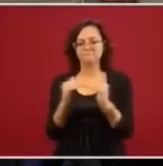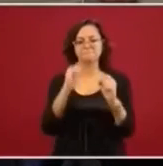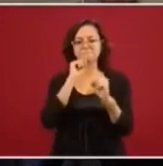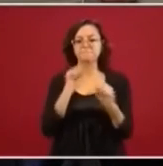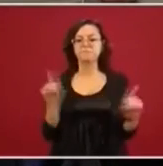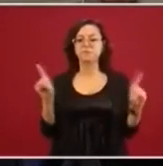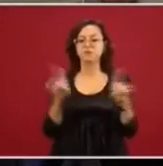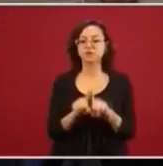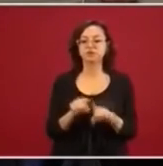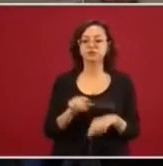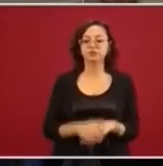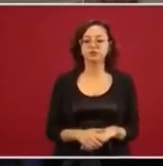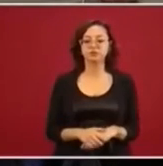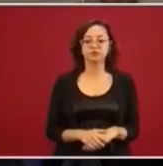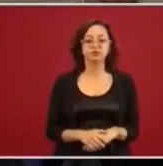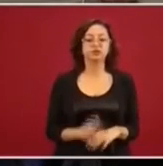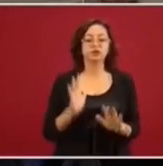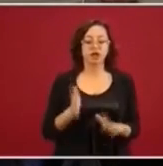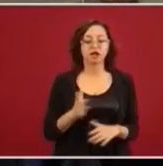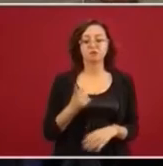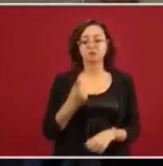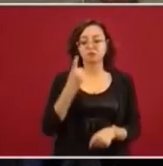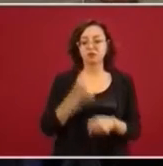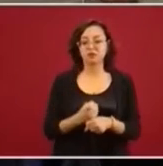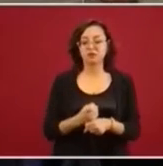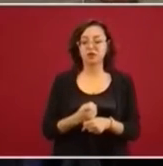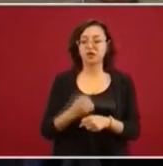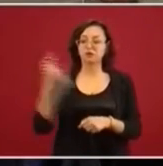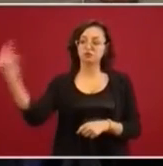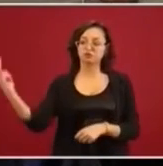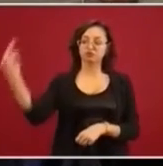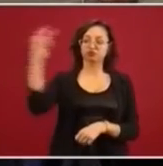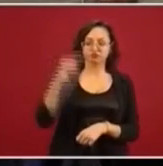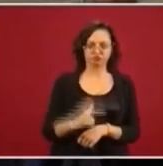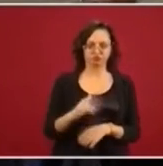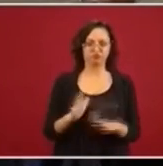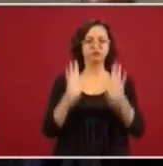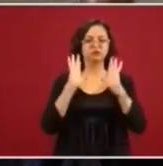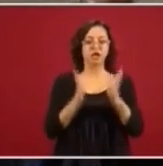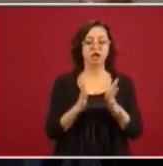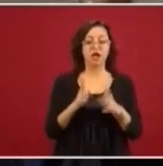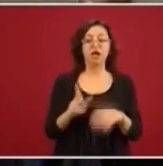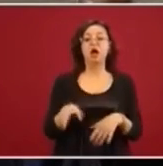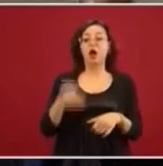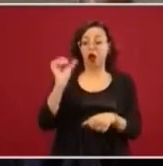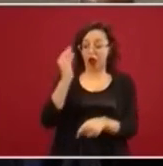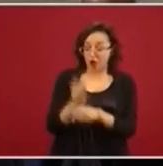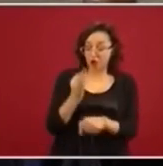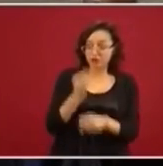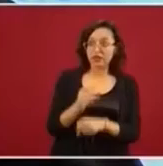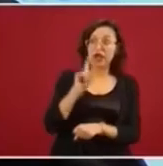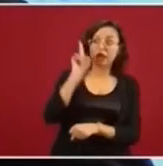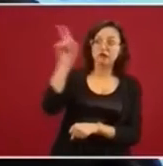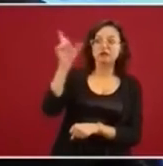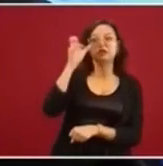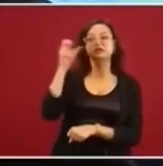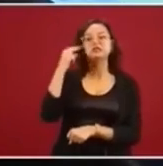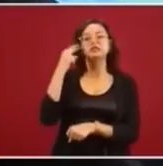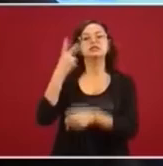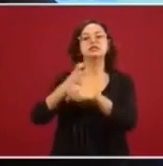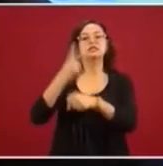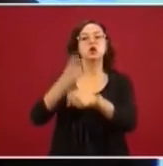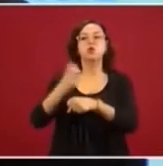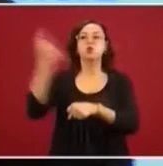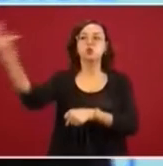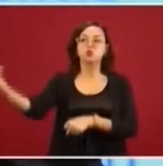primer vuelo que tenemos, en este momento está despegando el segundo, lo que vamos a recibir de este segundo, el día de